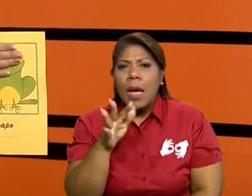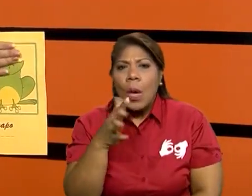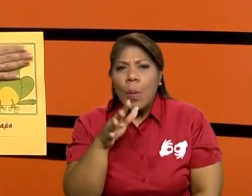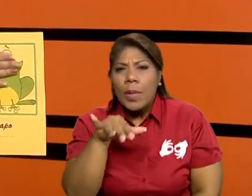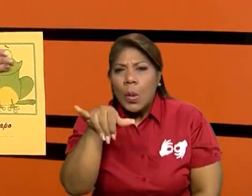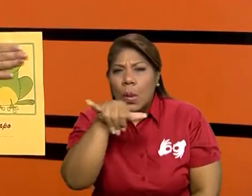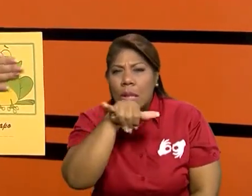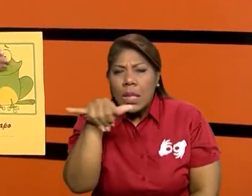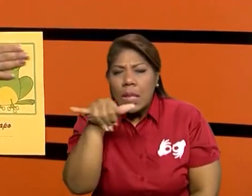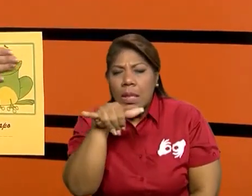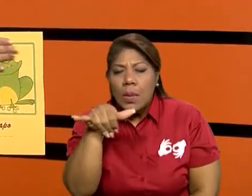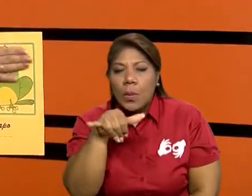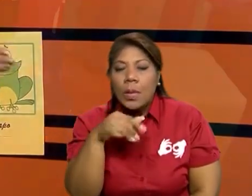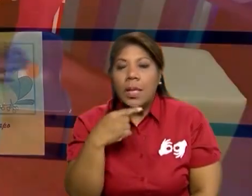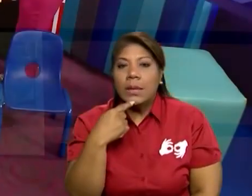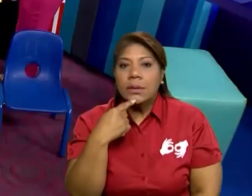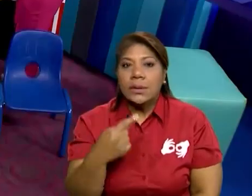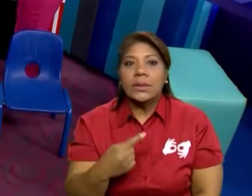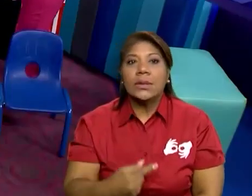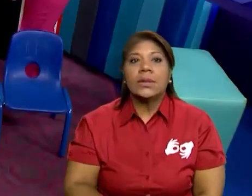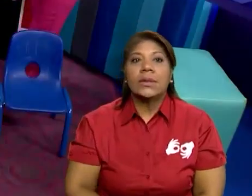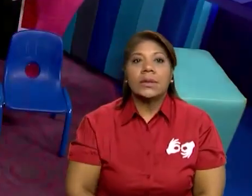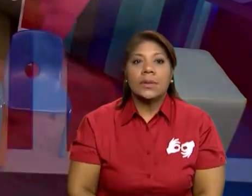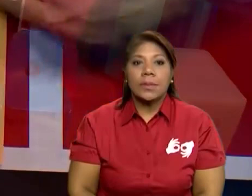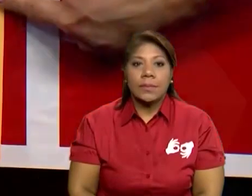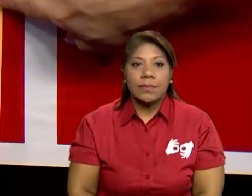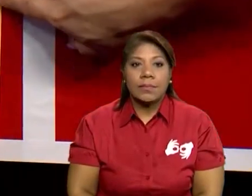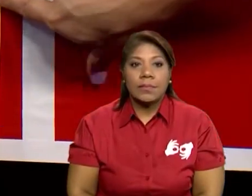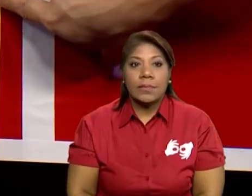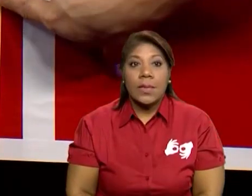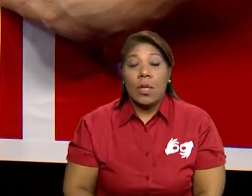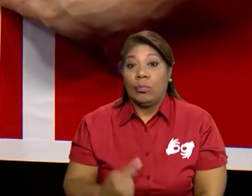tengo... ¿Qué será esto, niños? ¿Qué es esto?